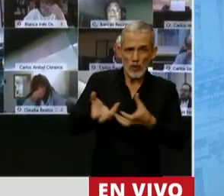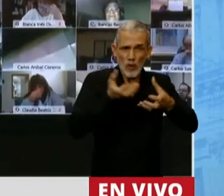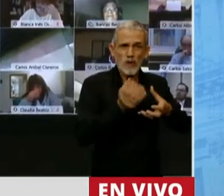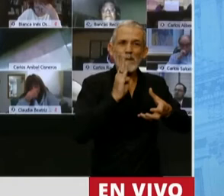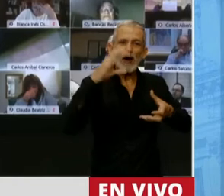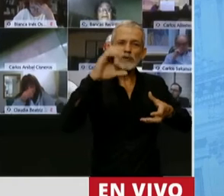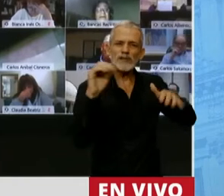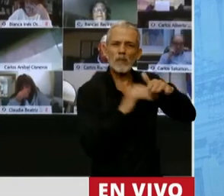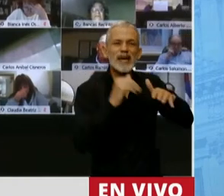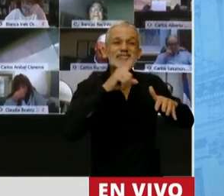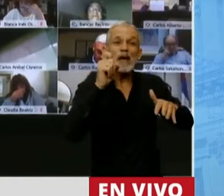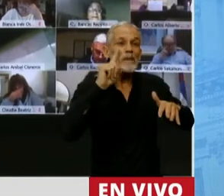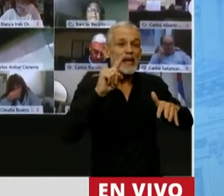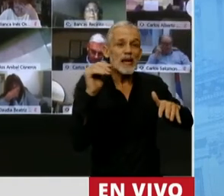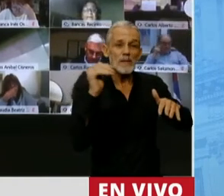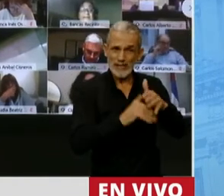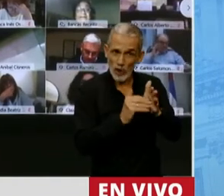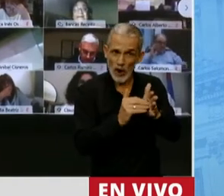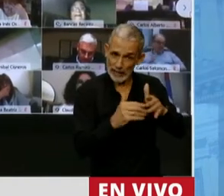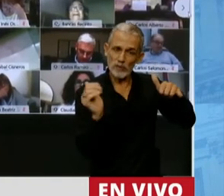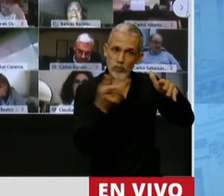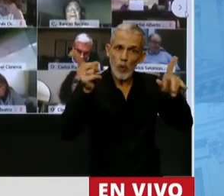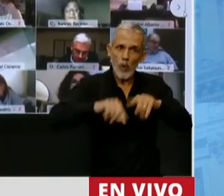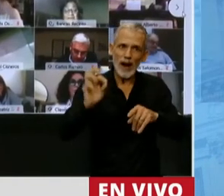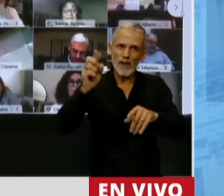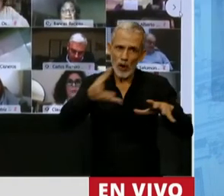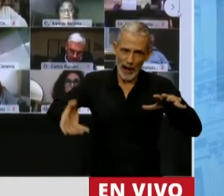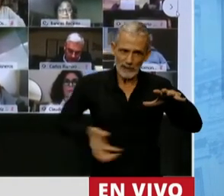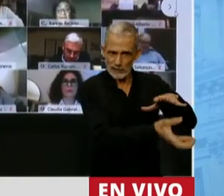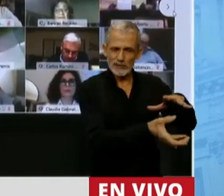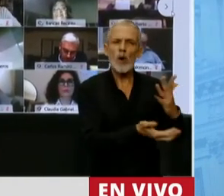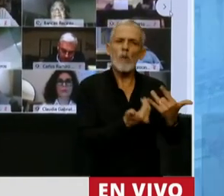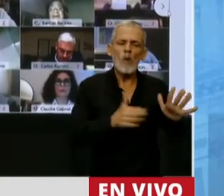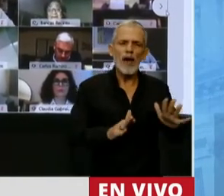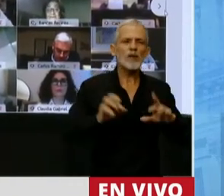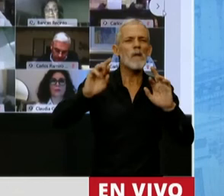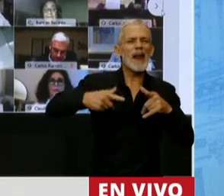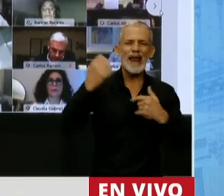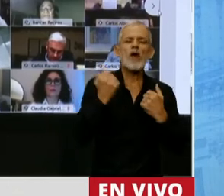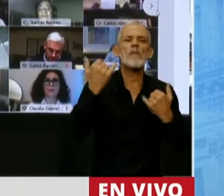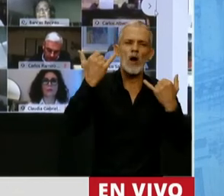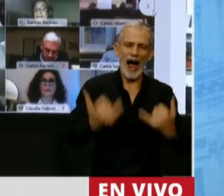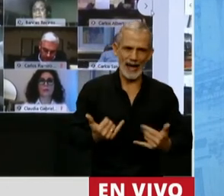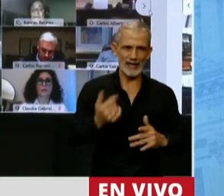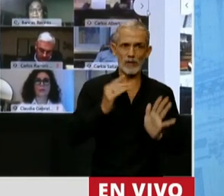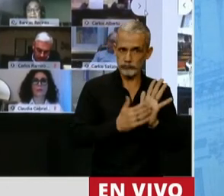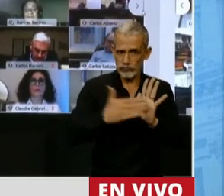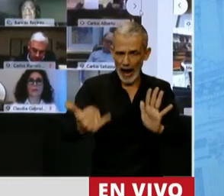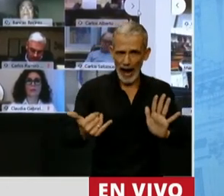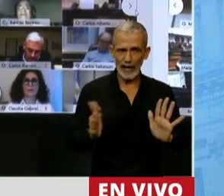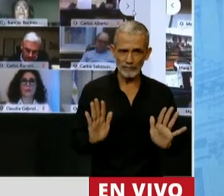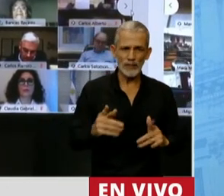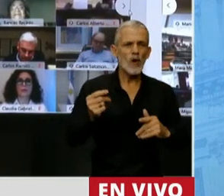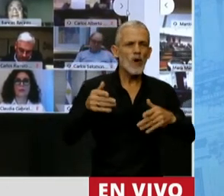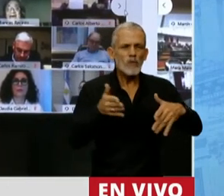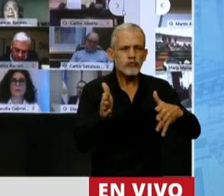Banco Central de la República Argentina, demostrando que sí hay una política económica, demostrando que sí hay